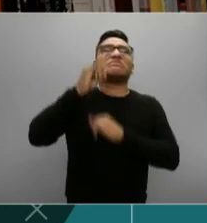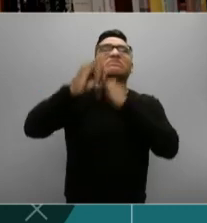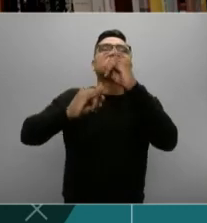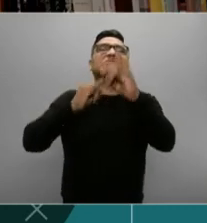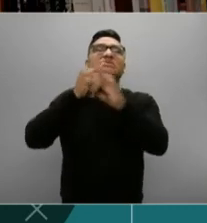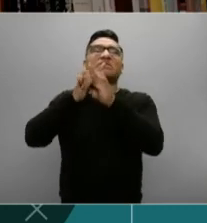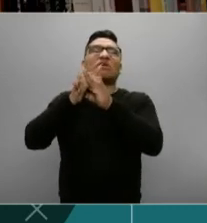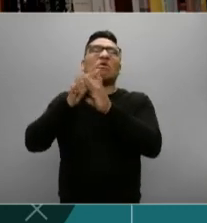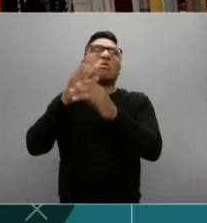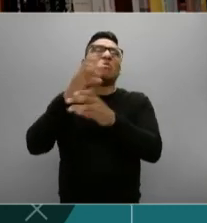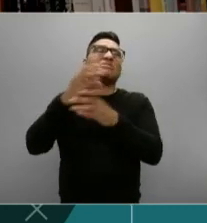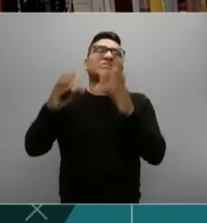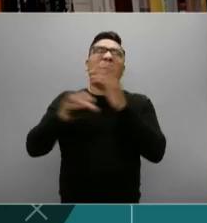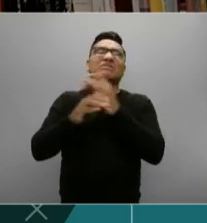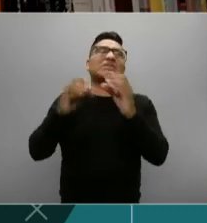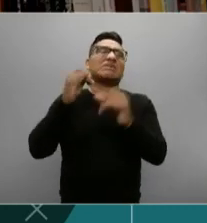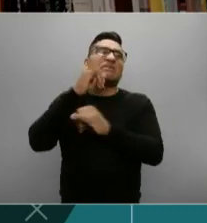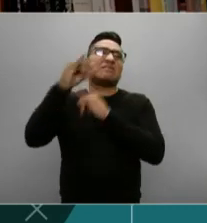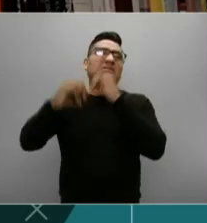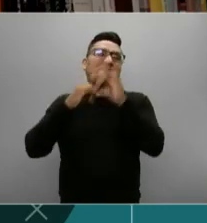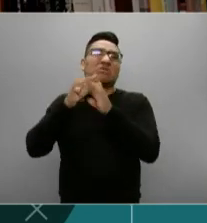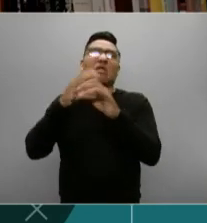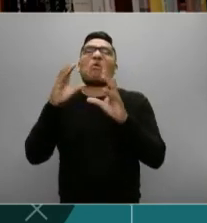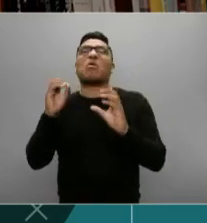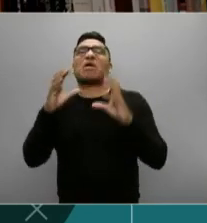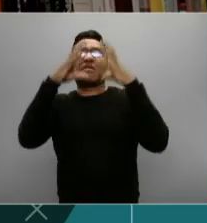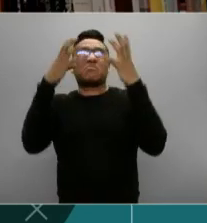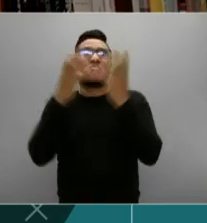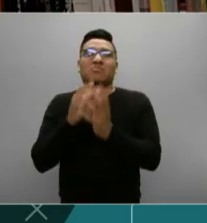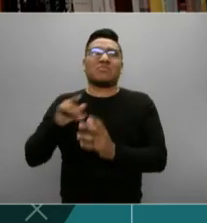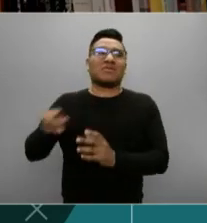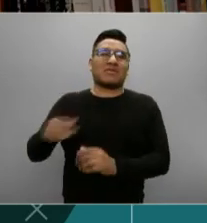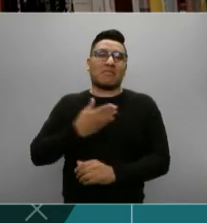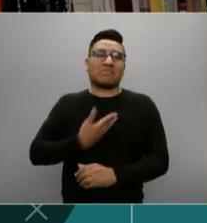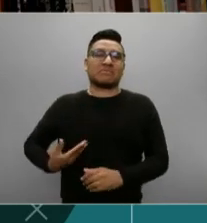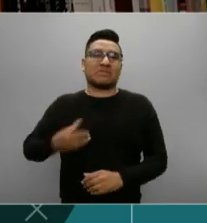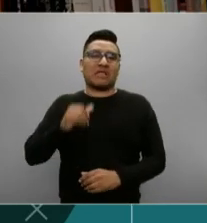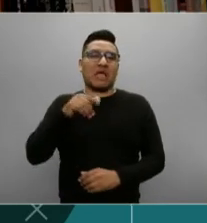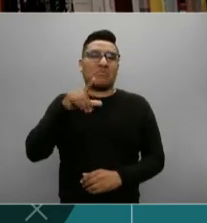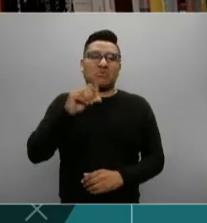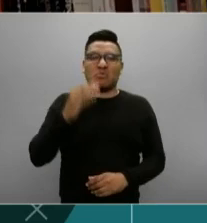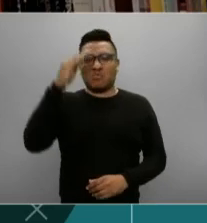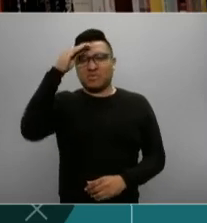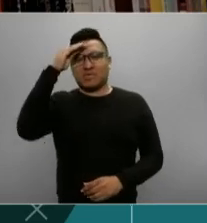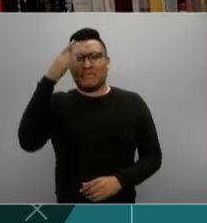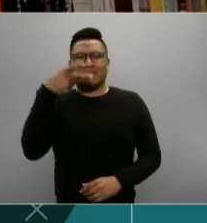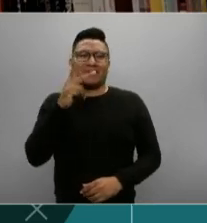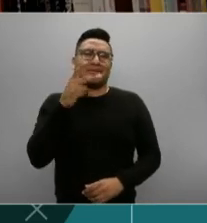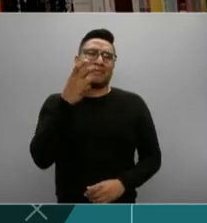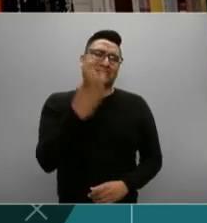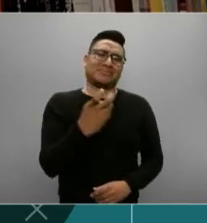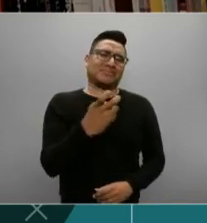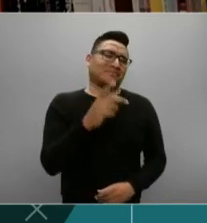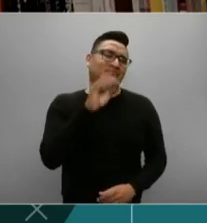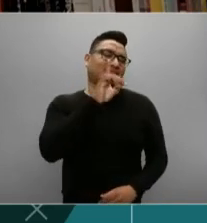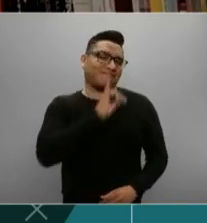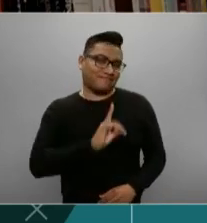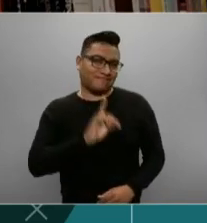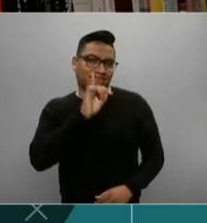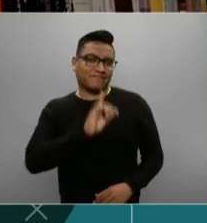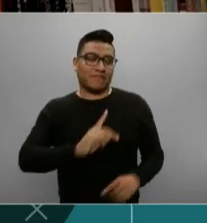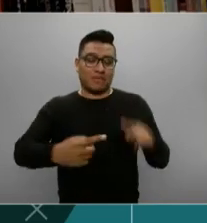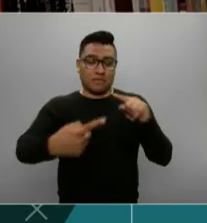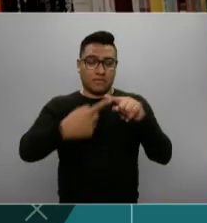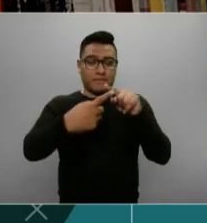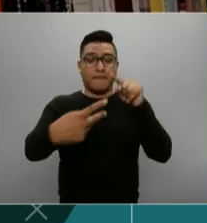un hombre parroquial, que no ve el mundo y no piensa en el mundo. Una vez más, esto se ve que esto no es cierto. Y en segundo lugar, porque pareciera que